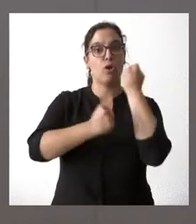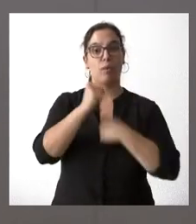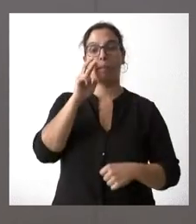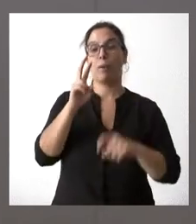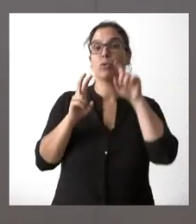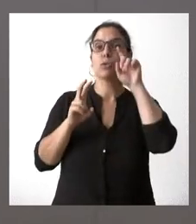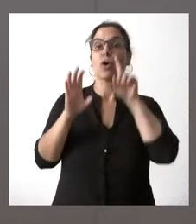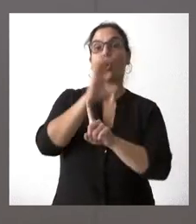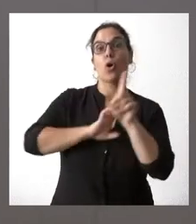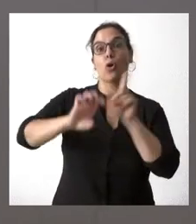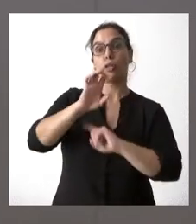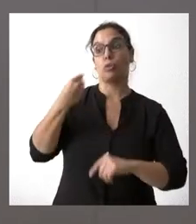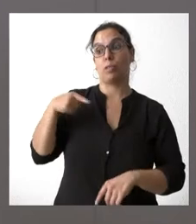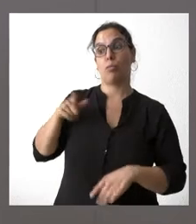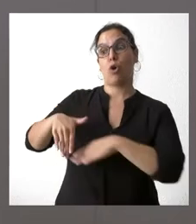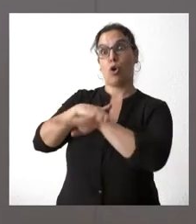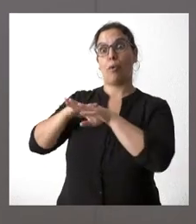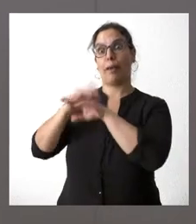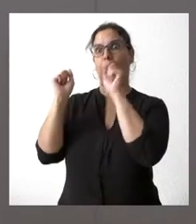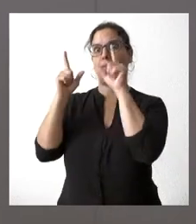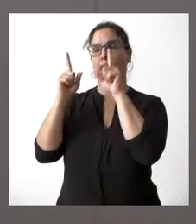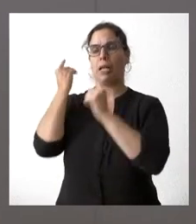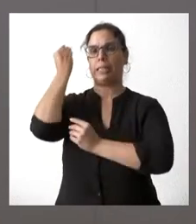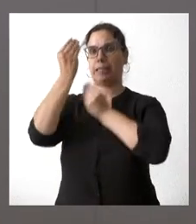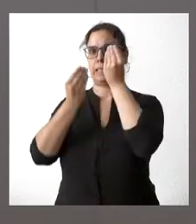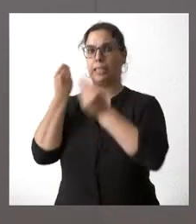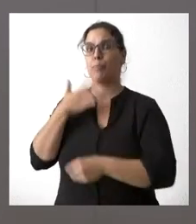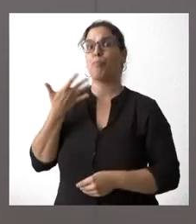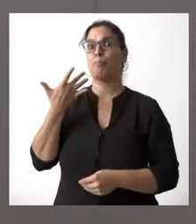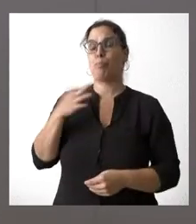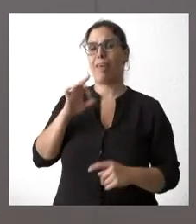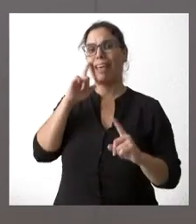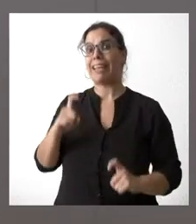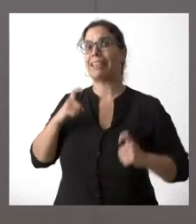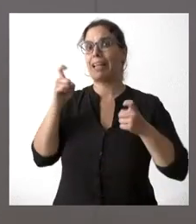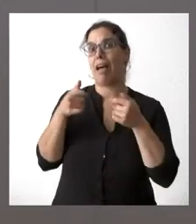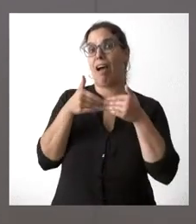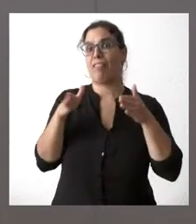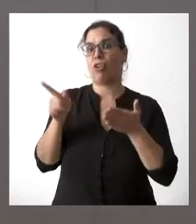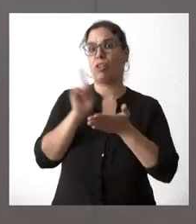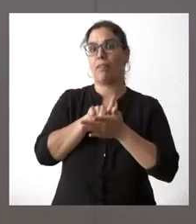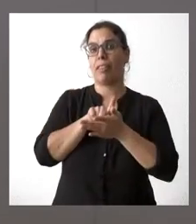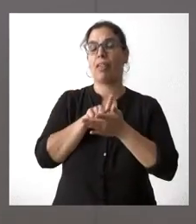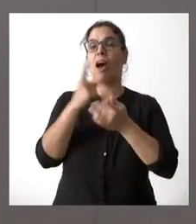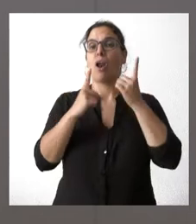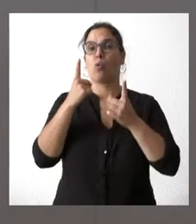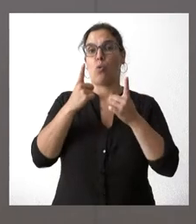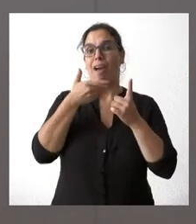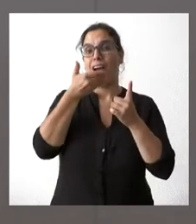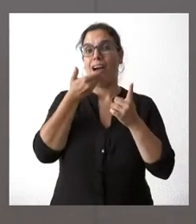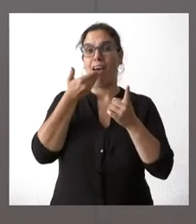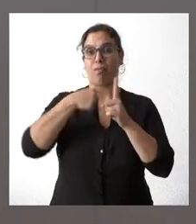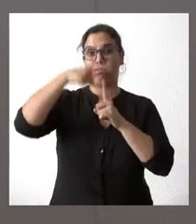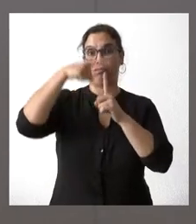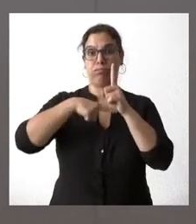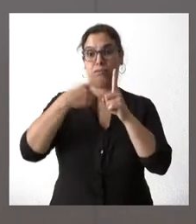Gobierno está reflexionando sobre la posibilidad de intentar reabrir algunas de las centrales térmicas que se cerraron por